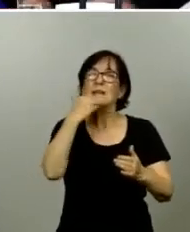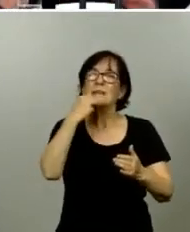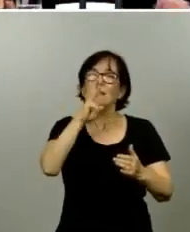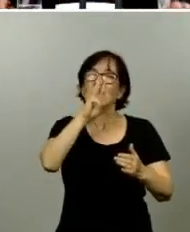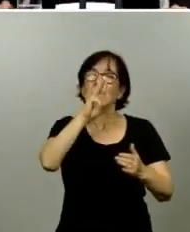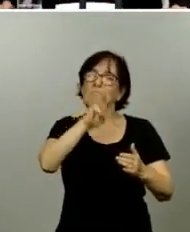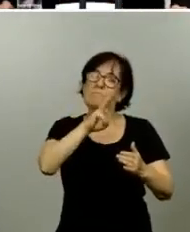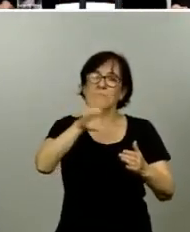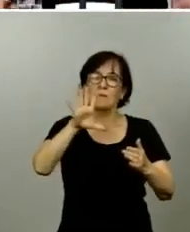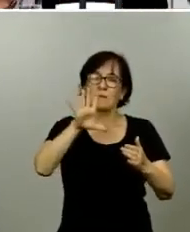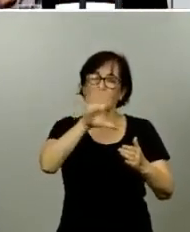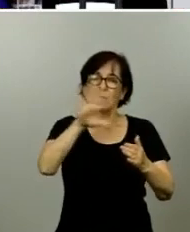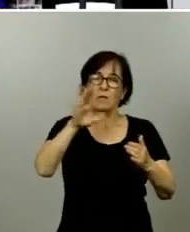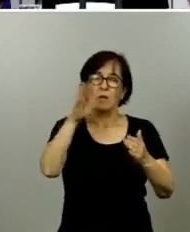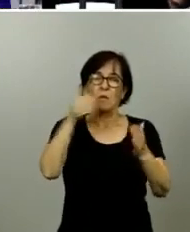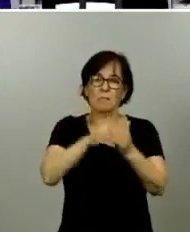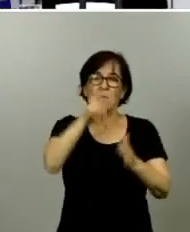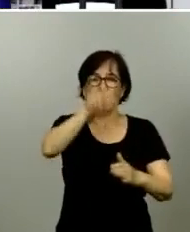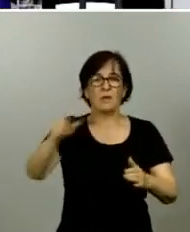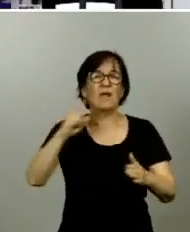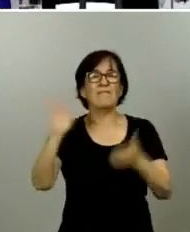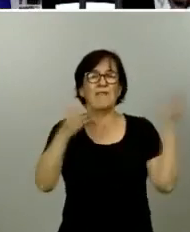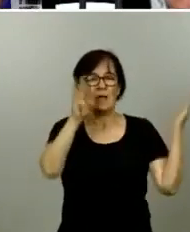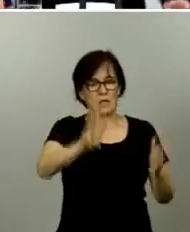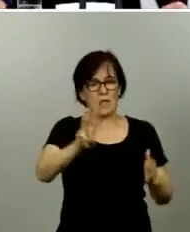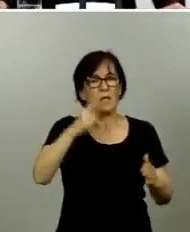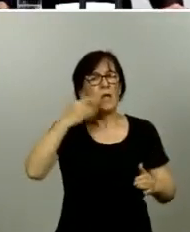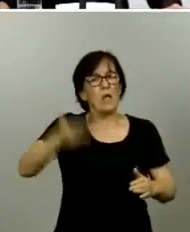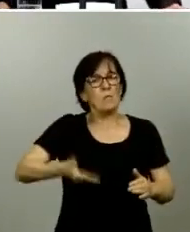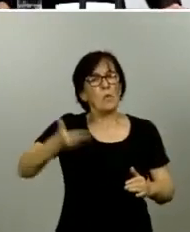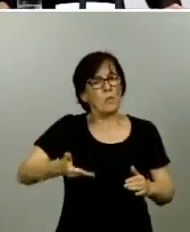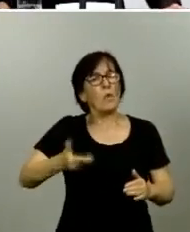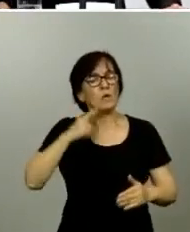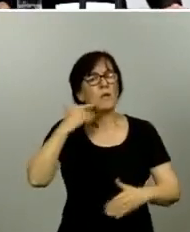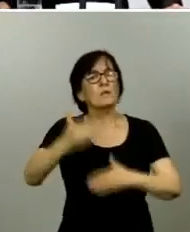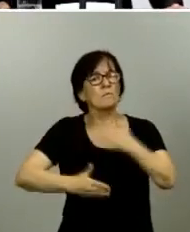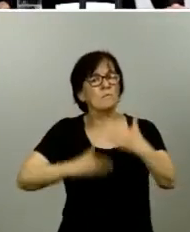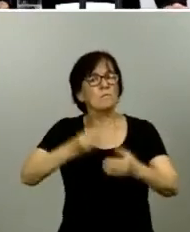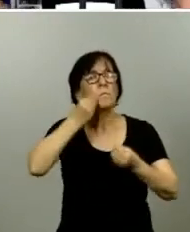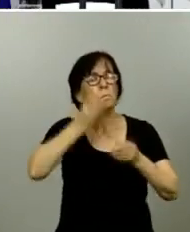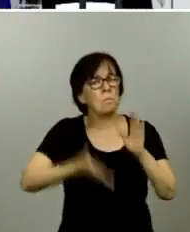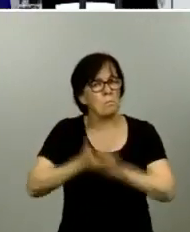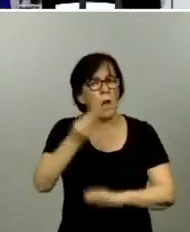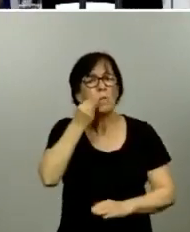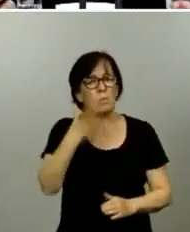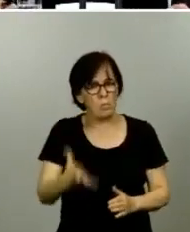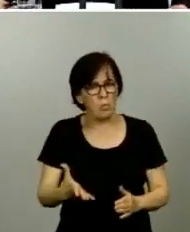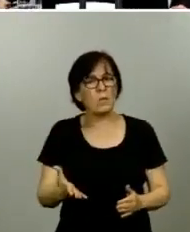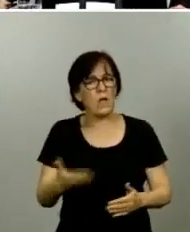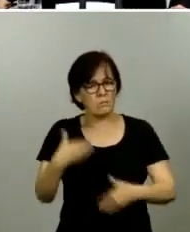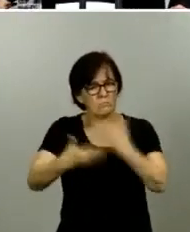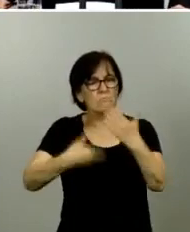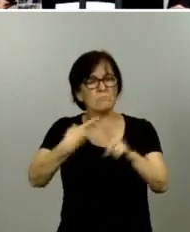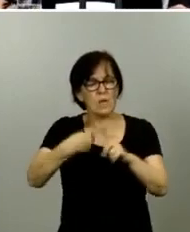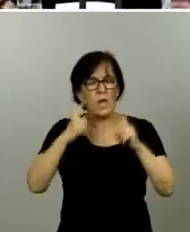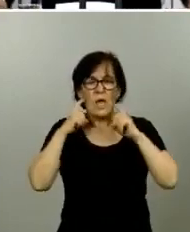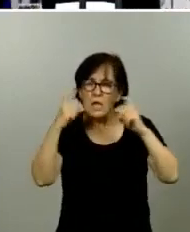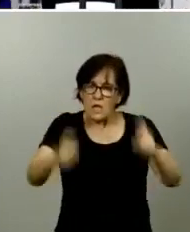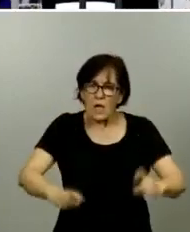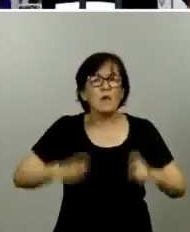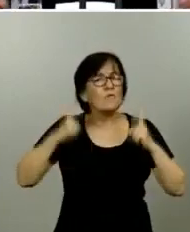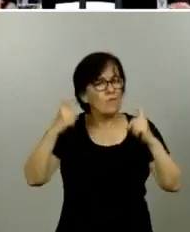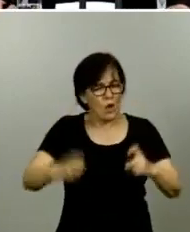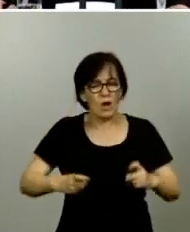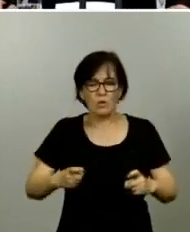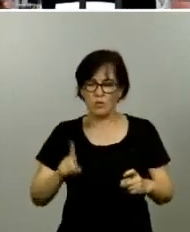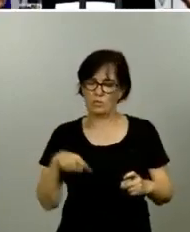importante, los datos son buenos, vamos por el buen camino, el esfuerzo que hemos hecho